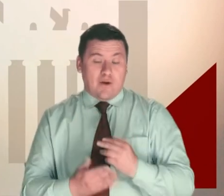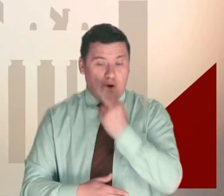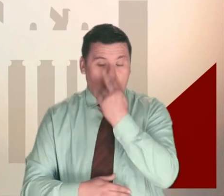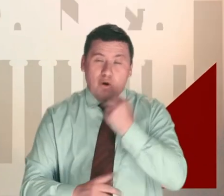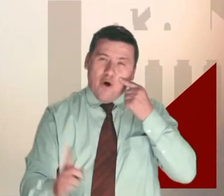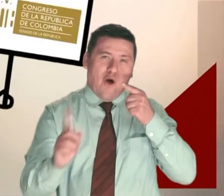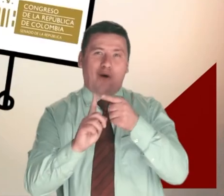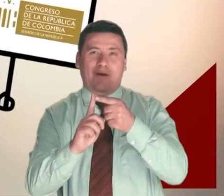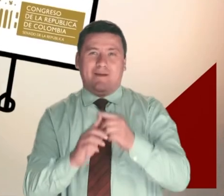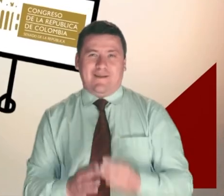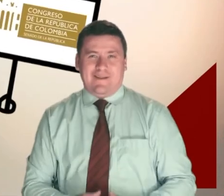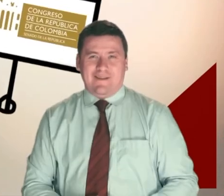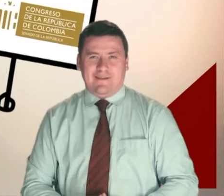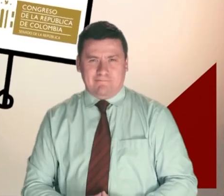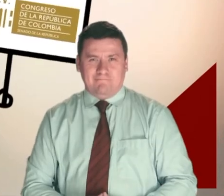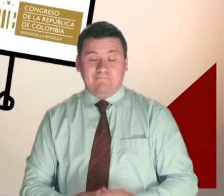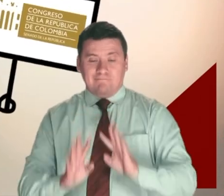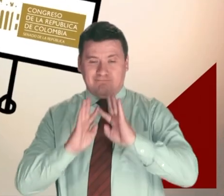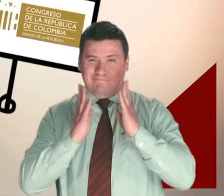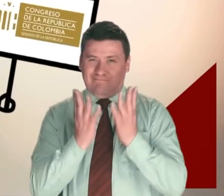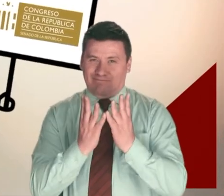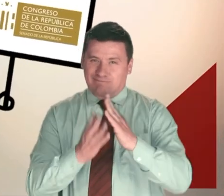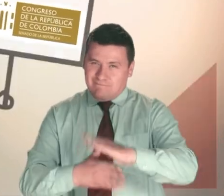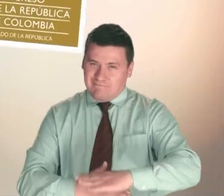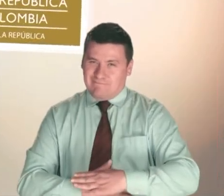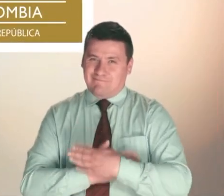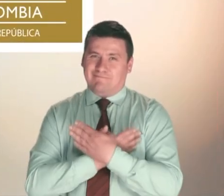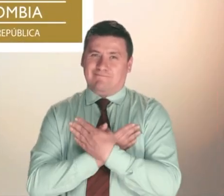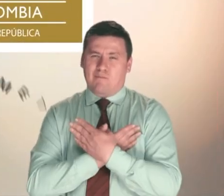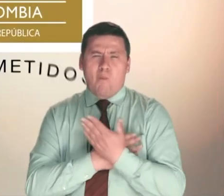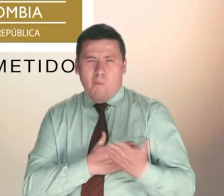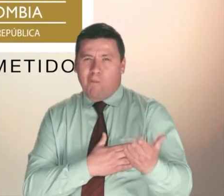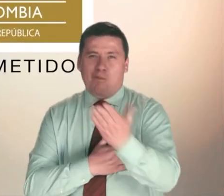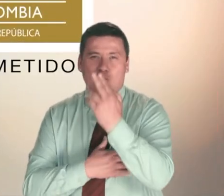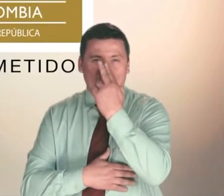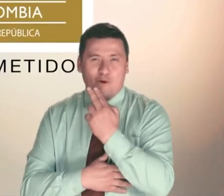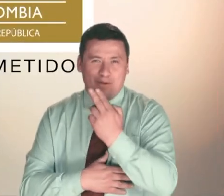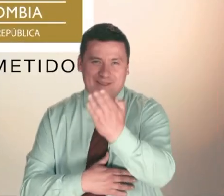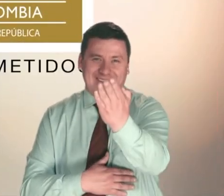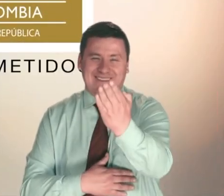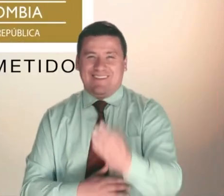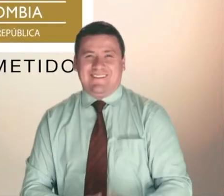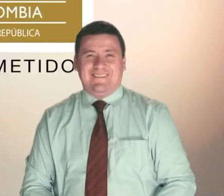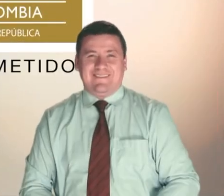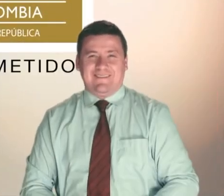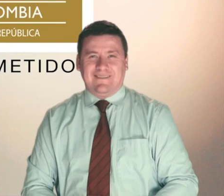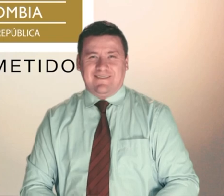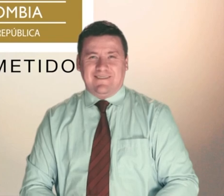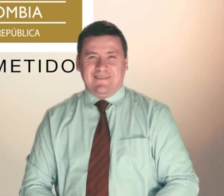los objetivos. Senado de la República. Estamos comprometidos. ¡Gracias!